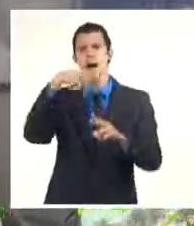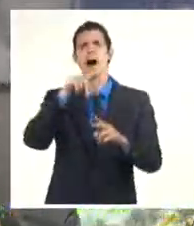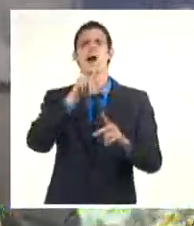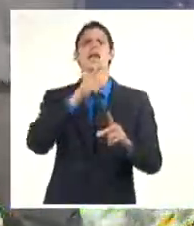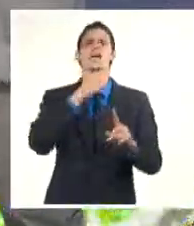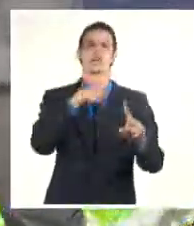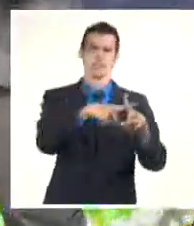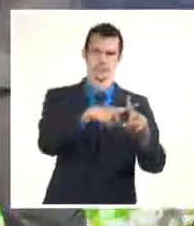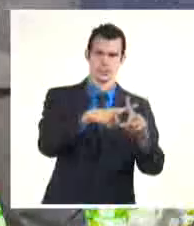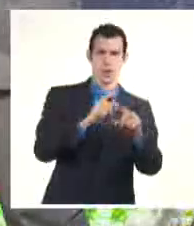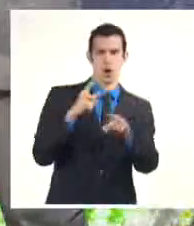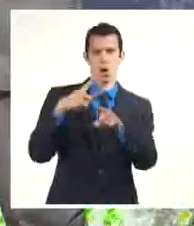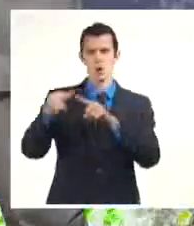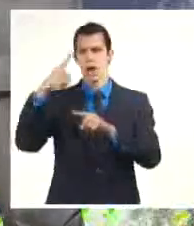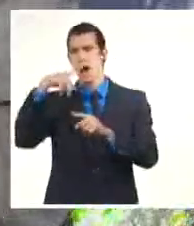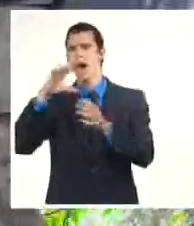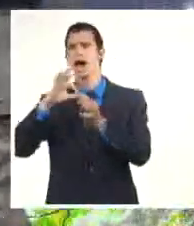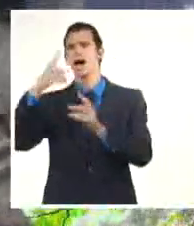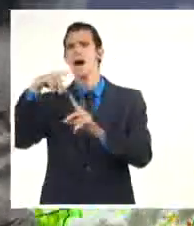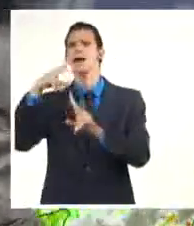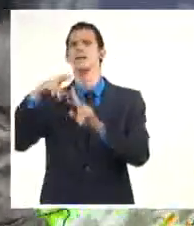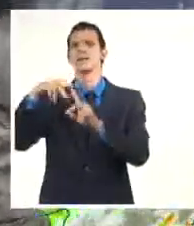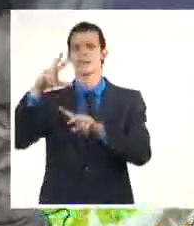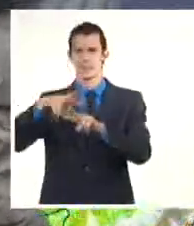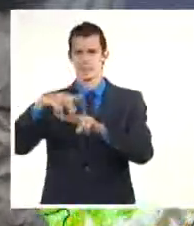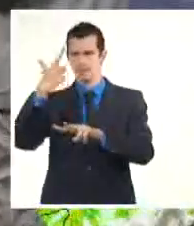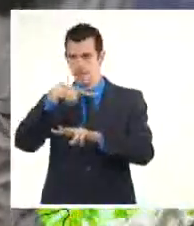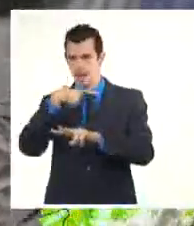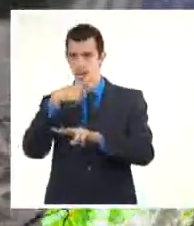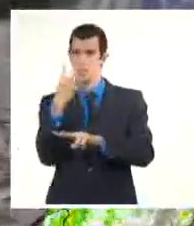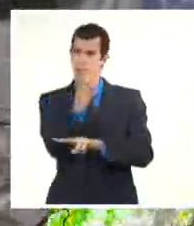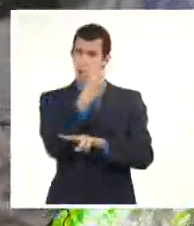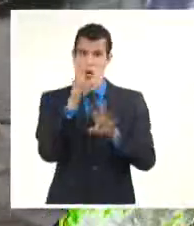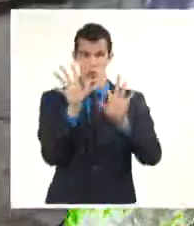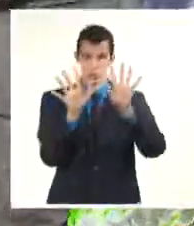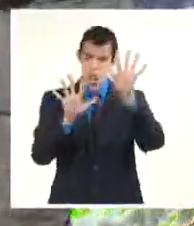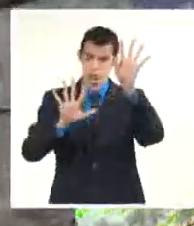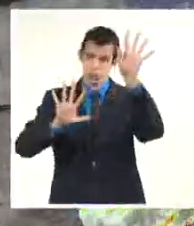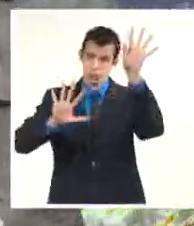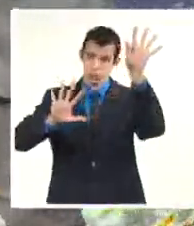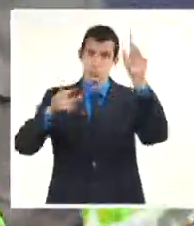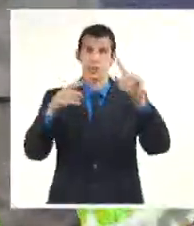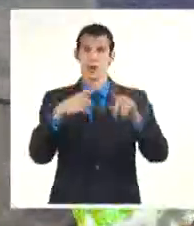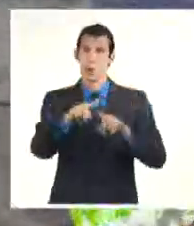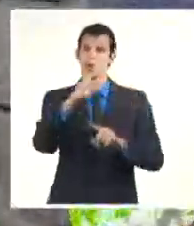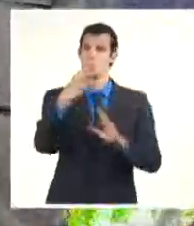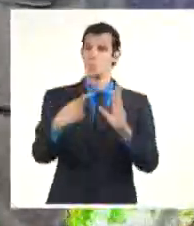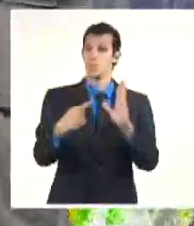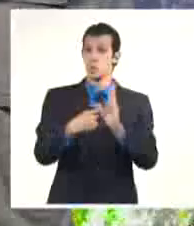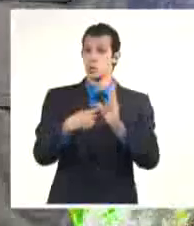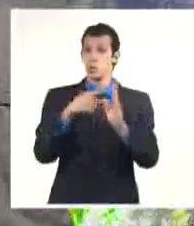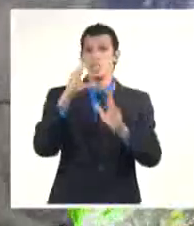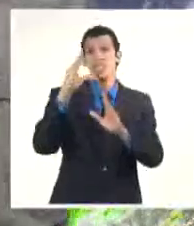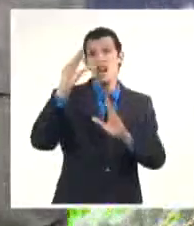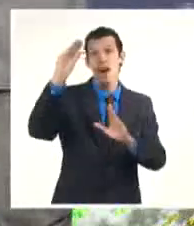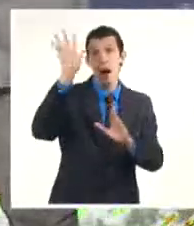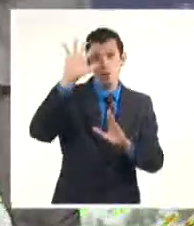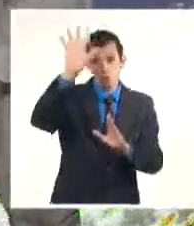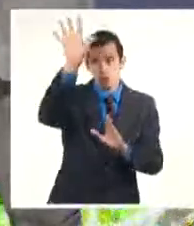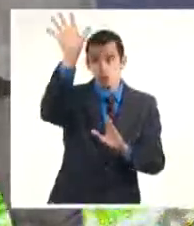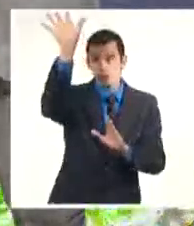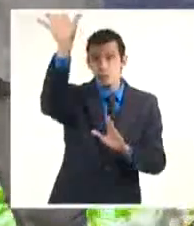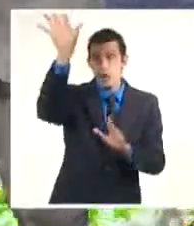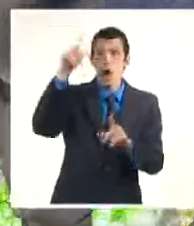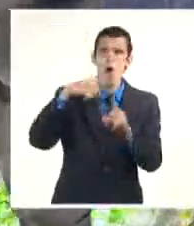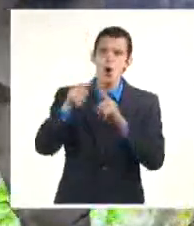se está convirtiendo en un ciclón esta tropical, y lo que tiene es una vaguada encima de la región central de